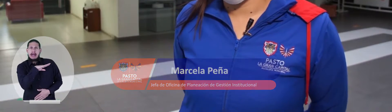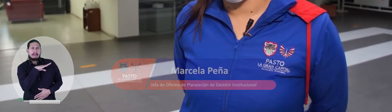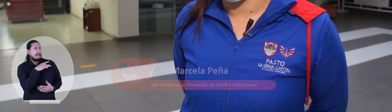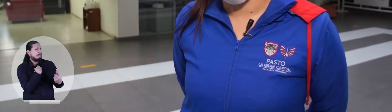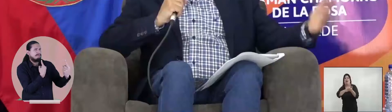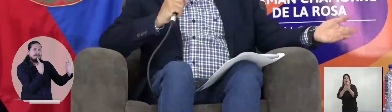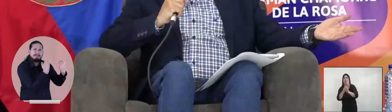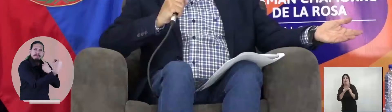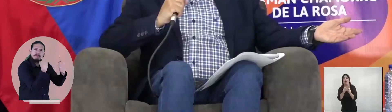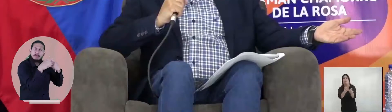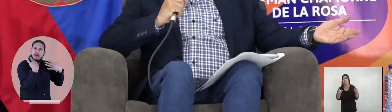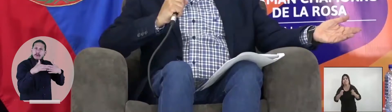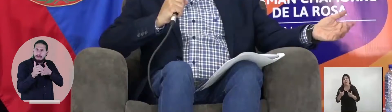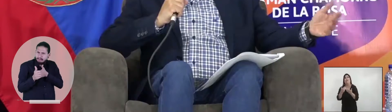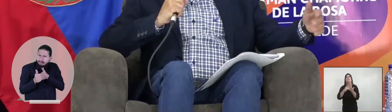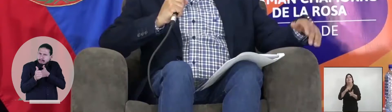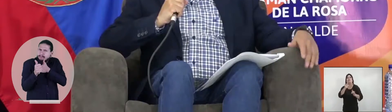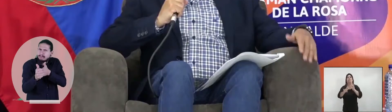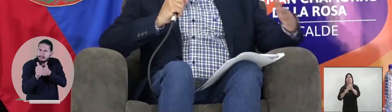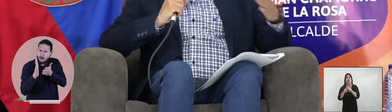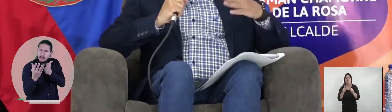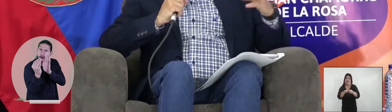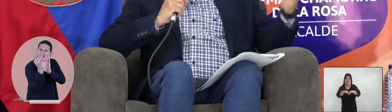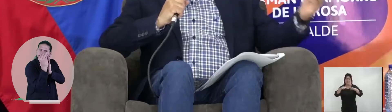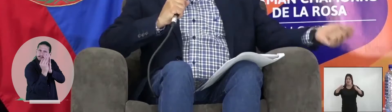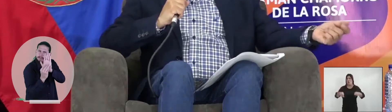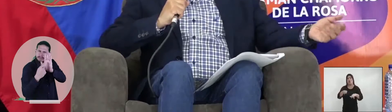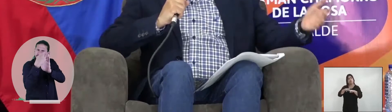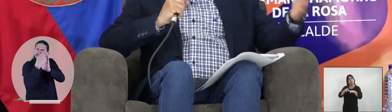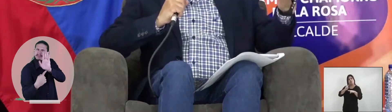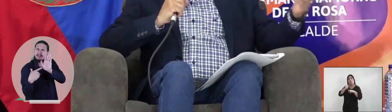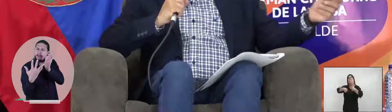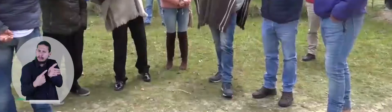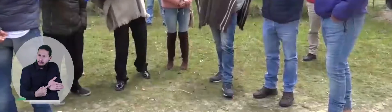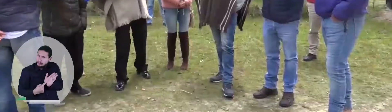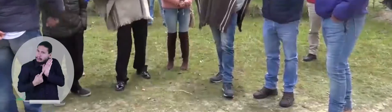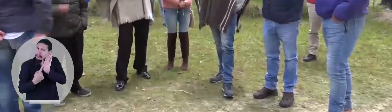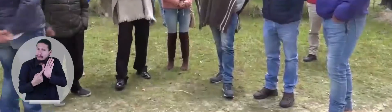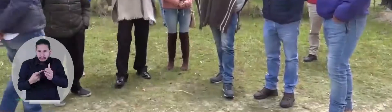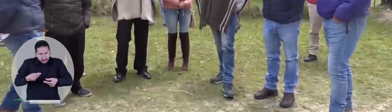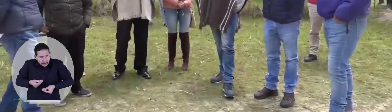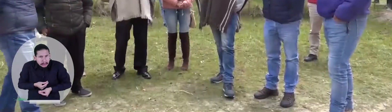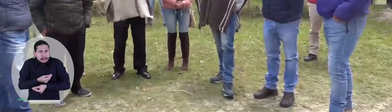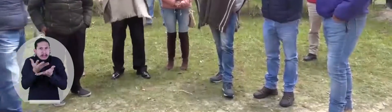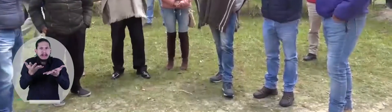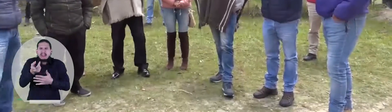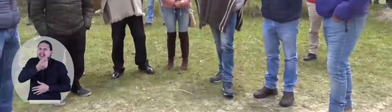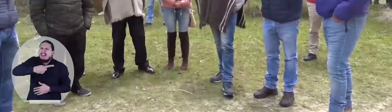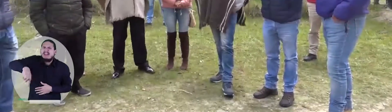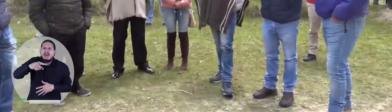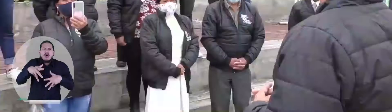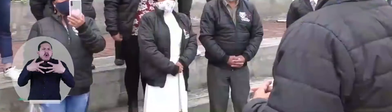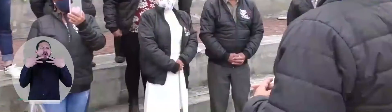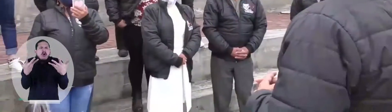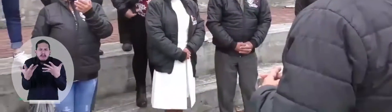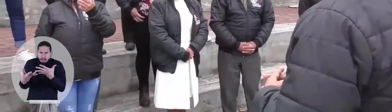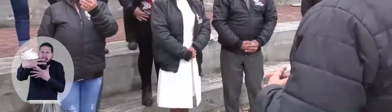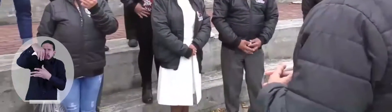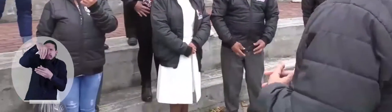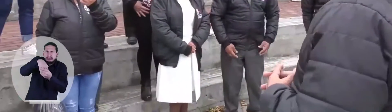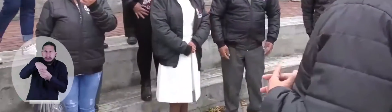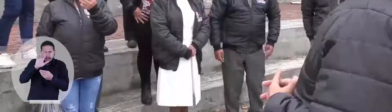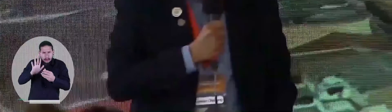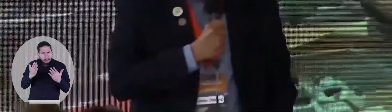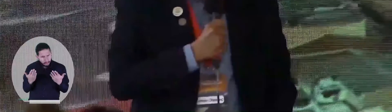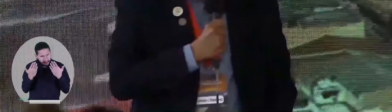el señor alcalde quien preside y quien es el que da las directrices para implementar este modelo. Es un modelo que busca generar valor en el